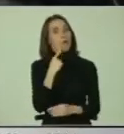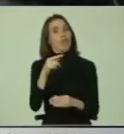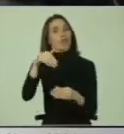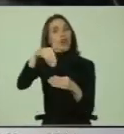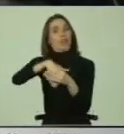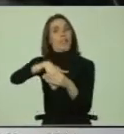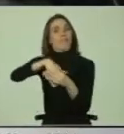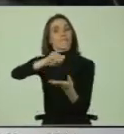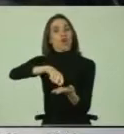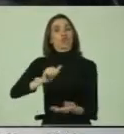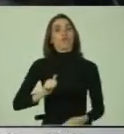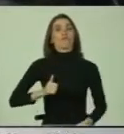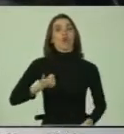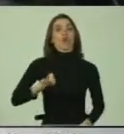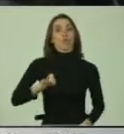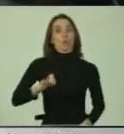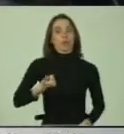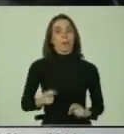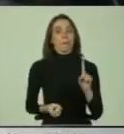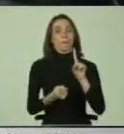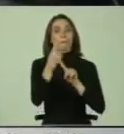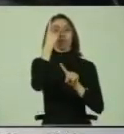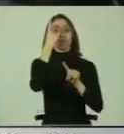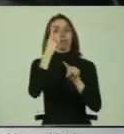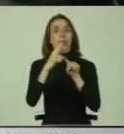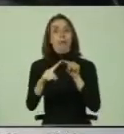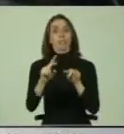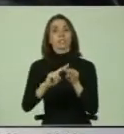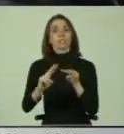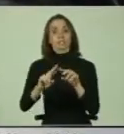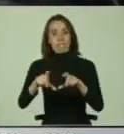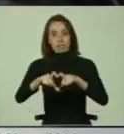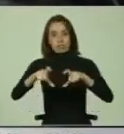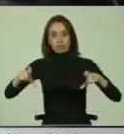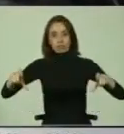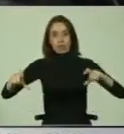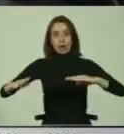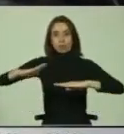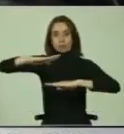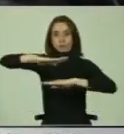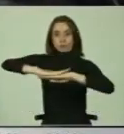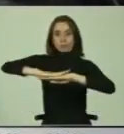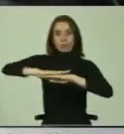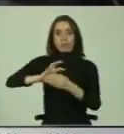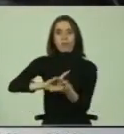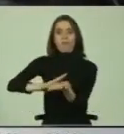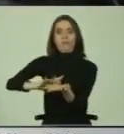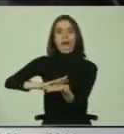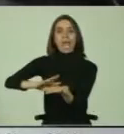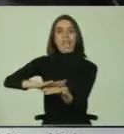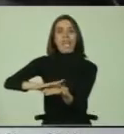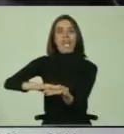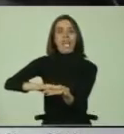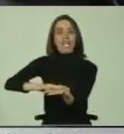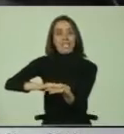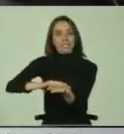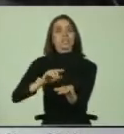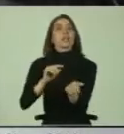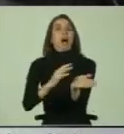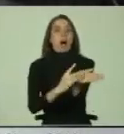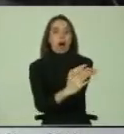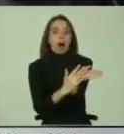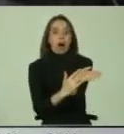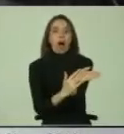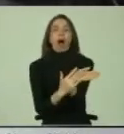voluntario, contaron por primera vez con la implementación de una plantilla braille. Con ello, se buscaba dar